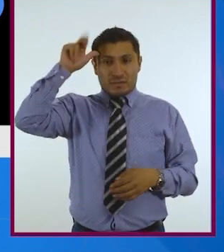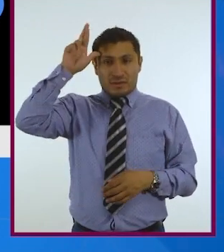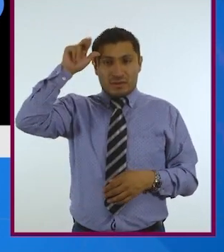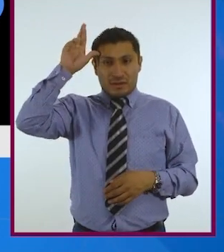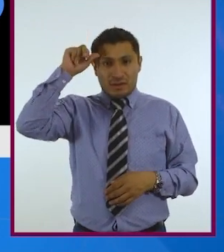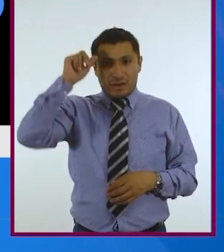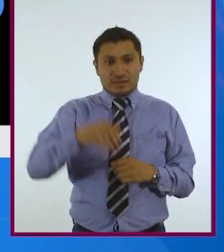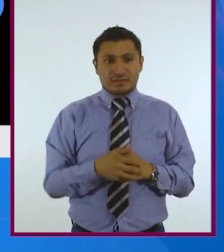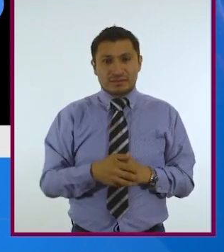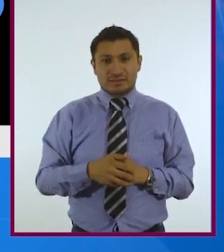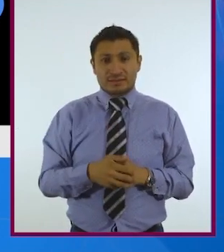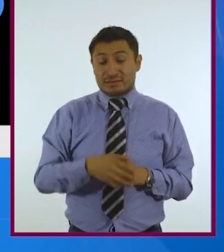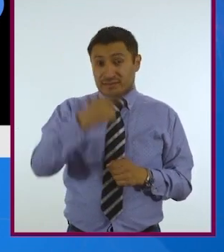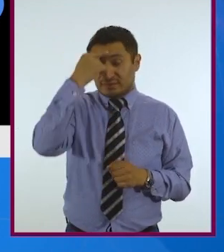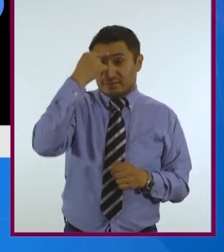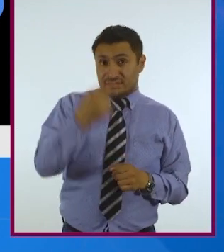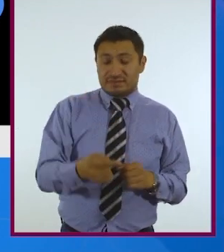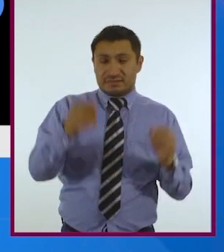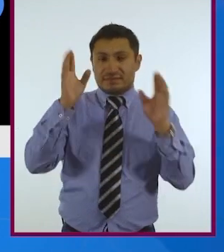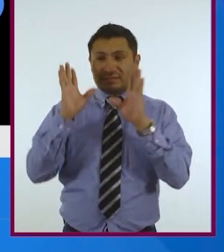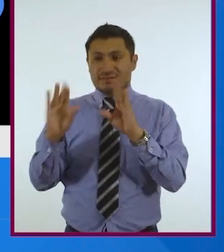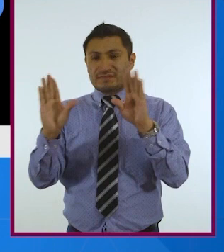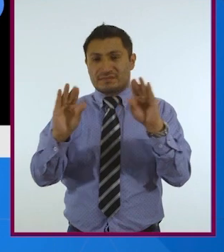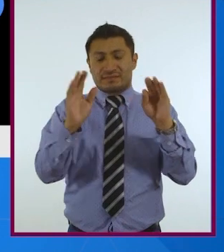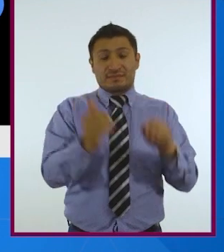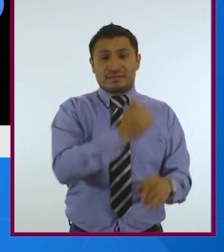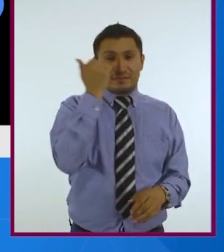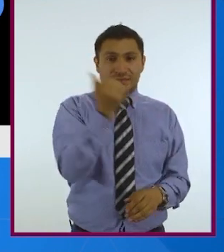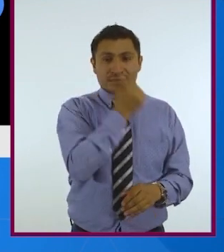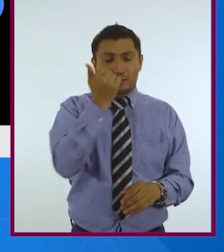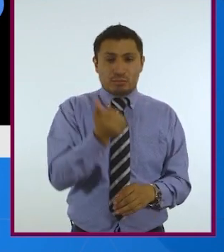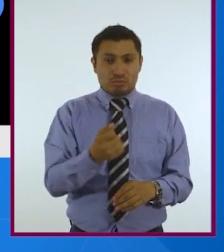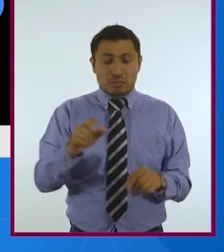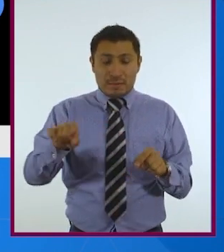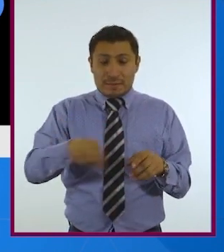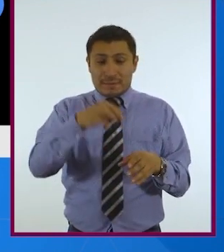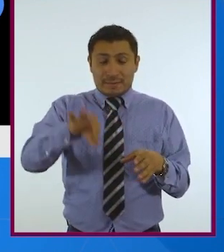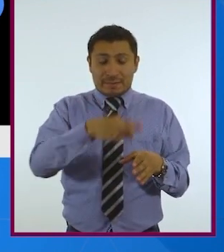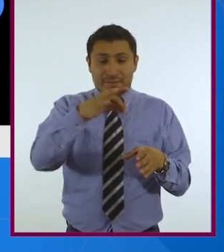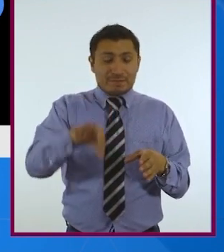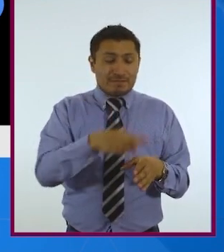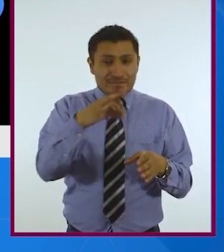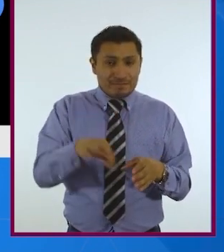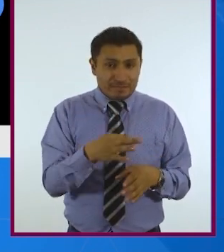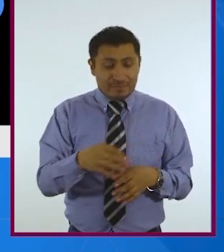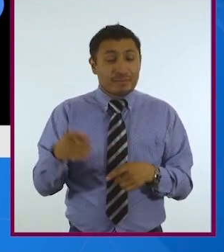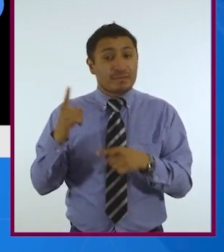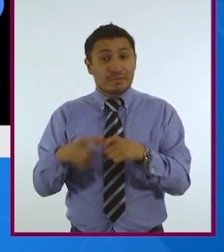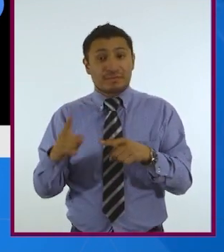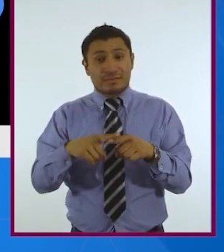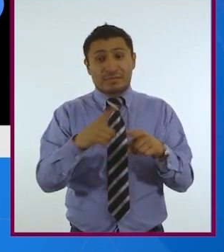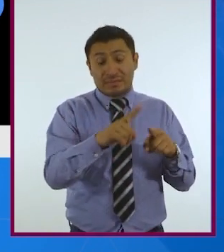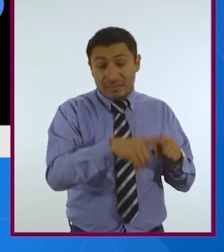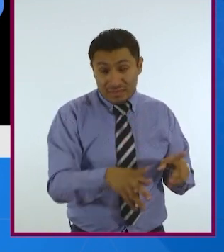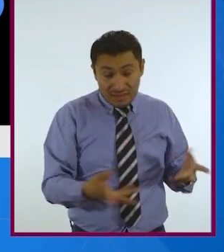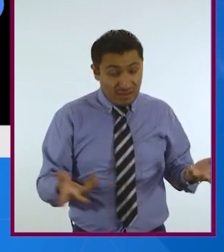para enseñar a los estudiantes a suturar, enseñarles las diferentes